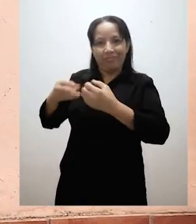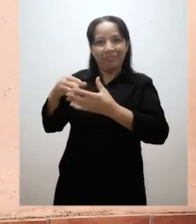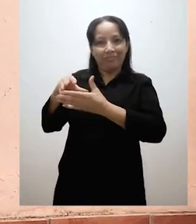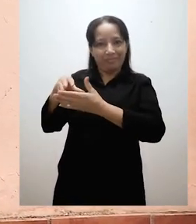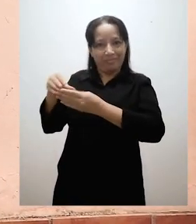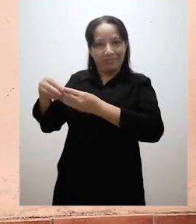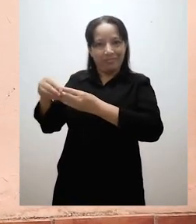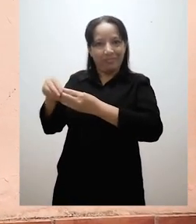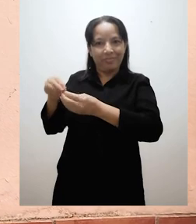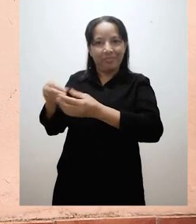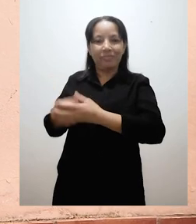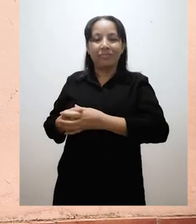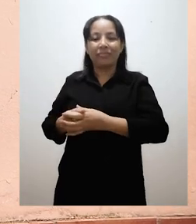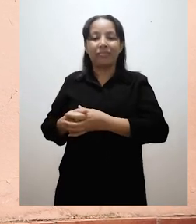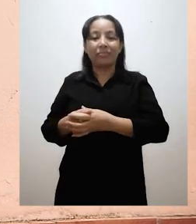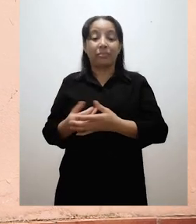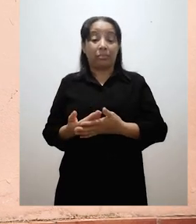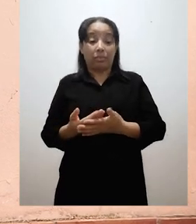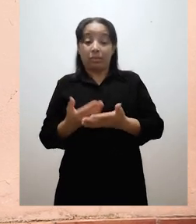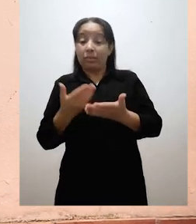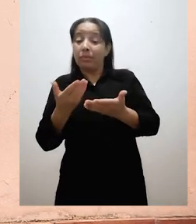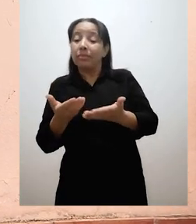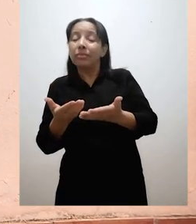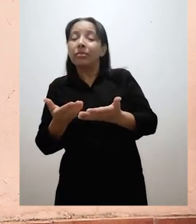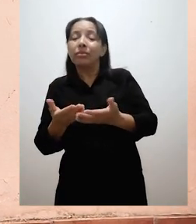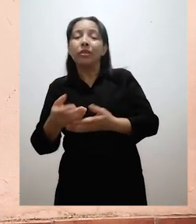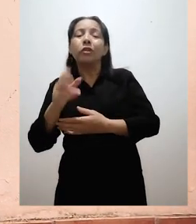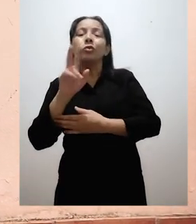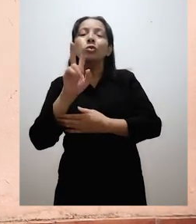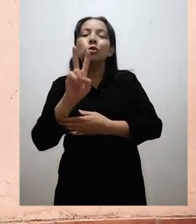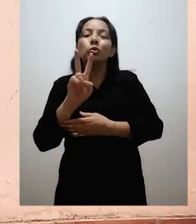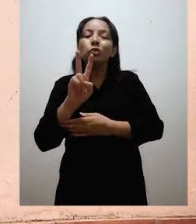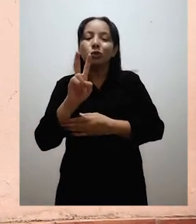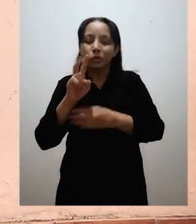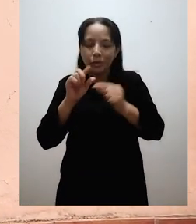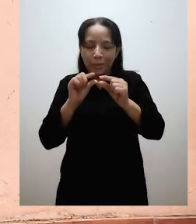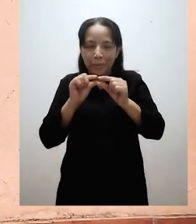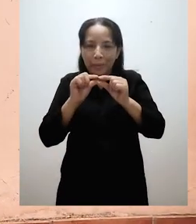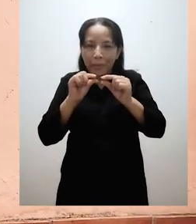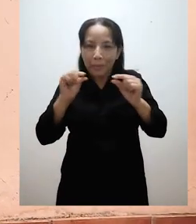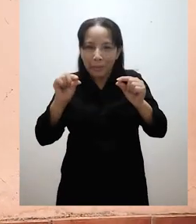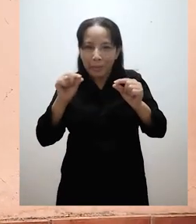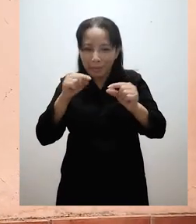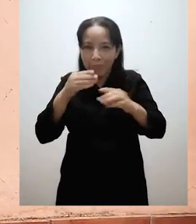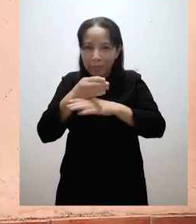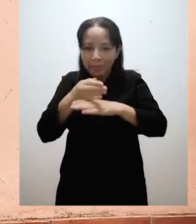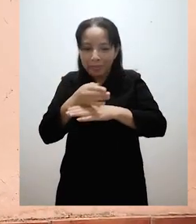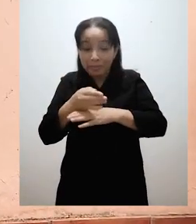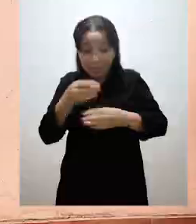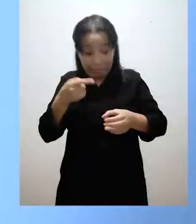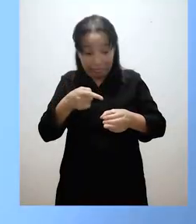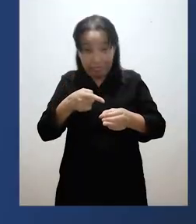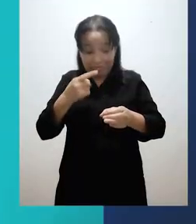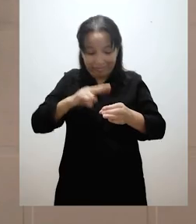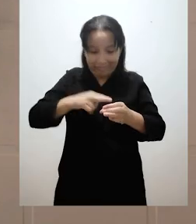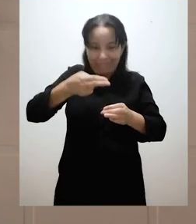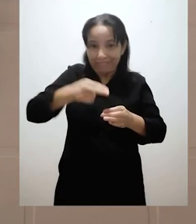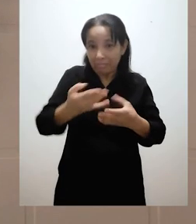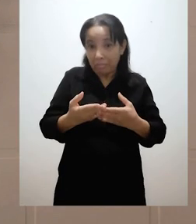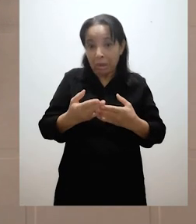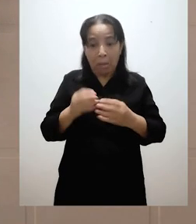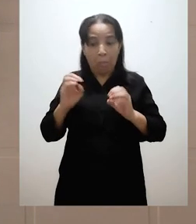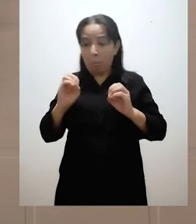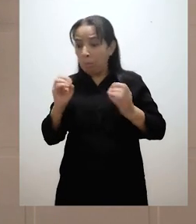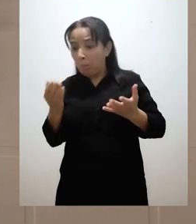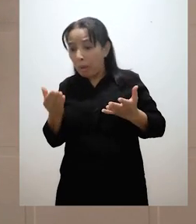Esto va a ser para poder sacar nuestra pintura. Si no tienen palillas, pueden hacer uso de sus dedos. Lo